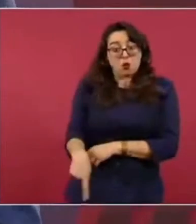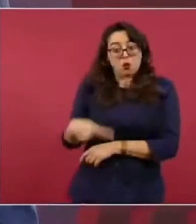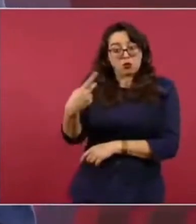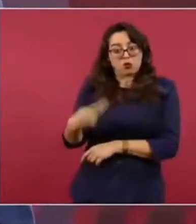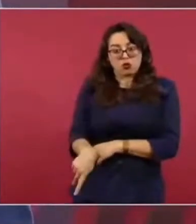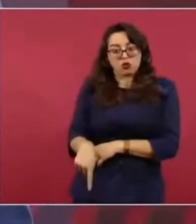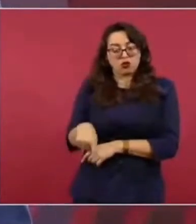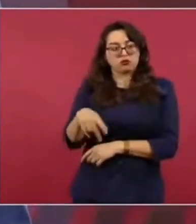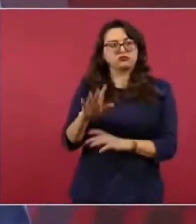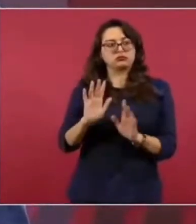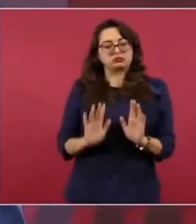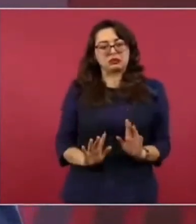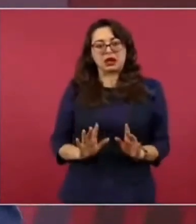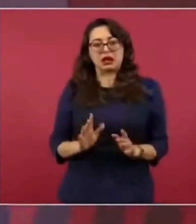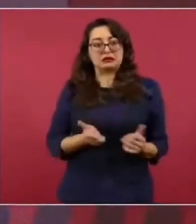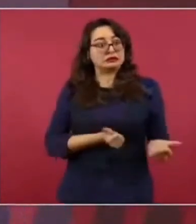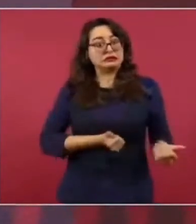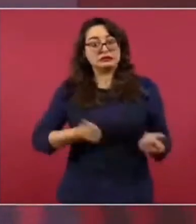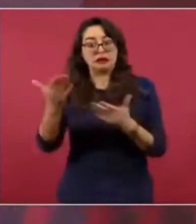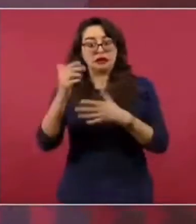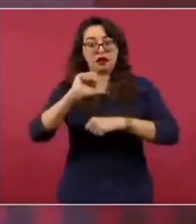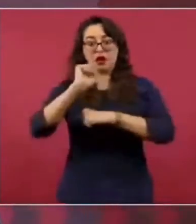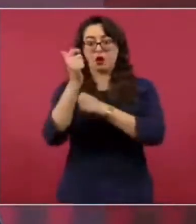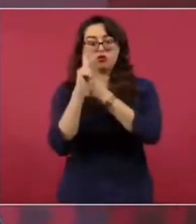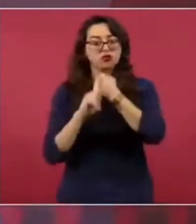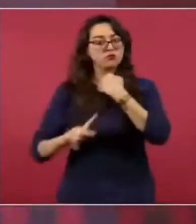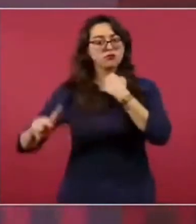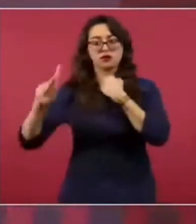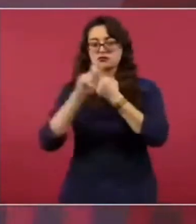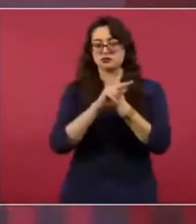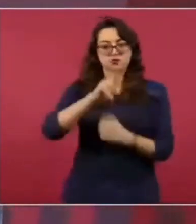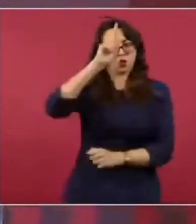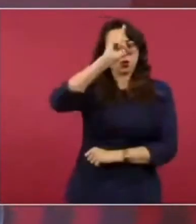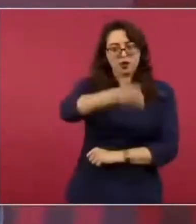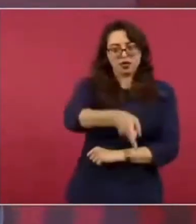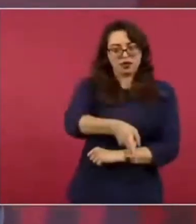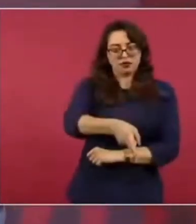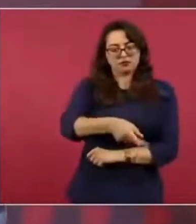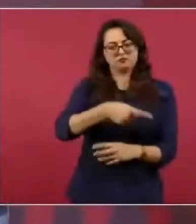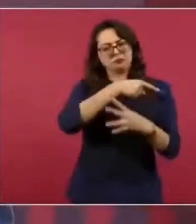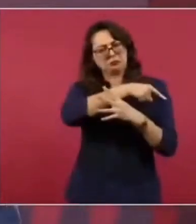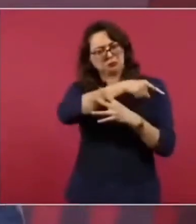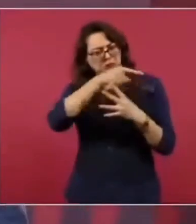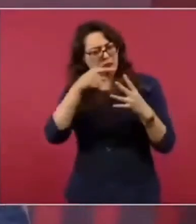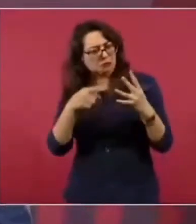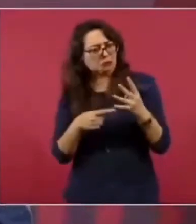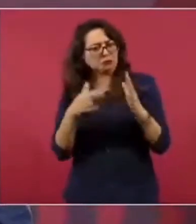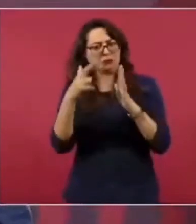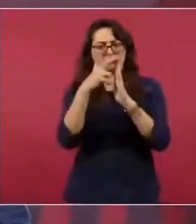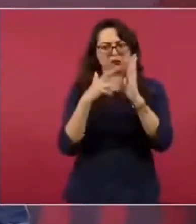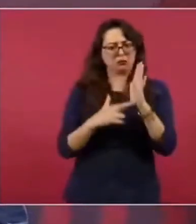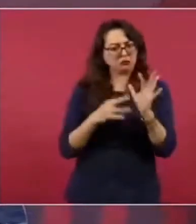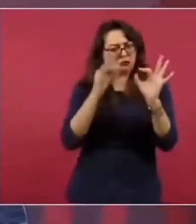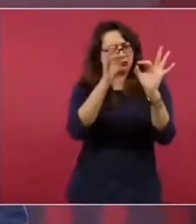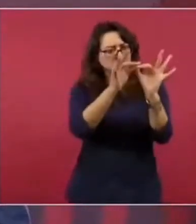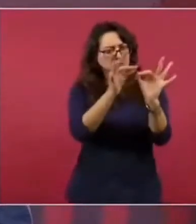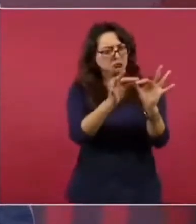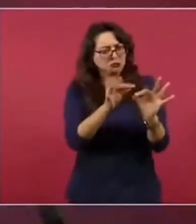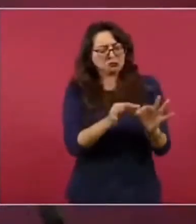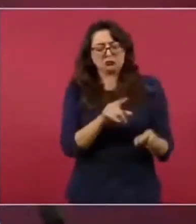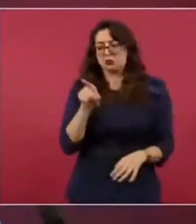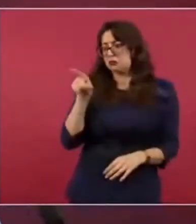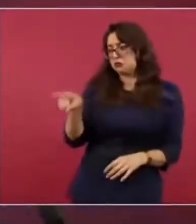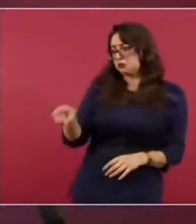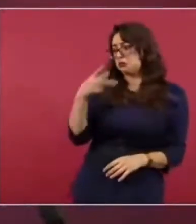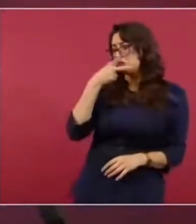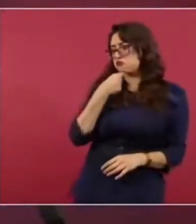puede ir al extranjero. Entonces, vemos con buenos ojos el que se lleve a cabo esa operación porque